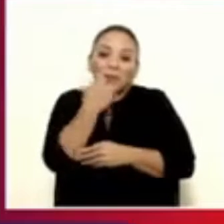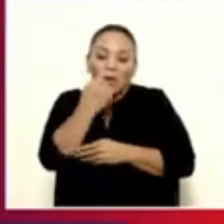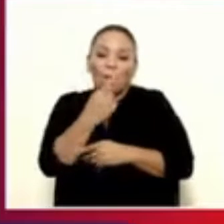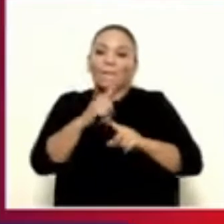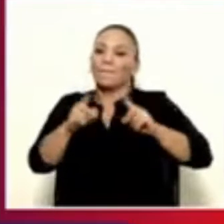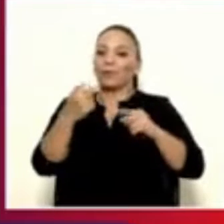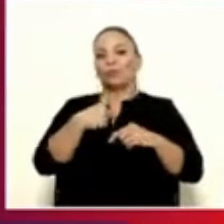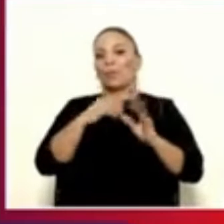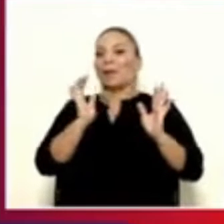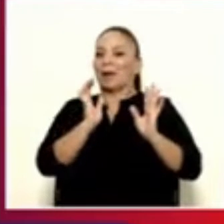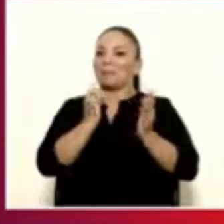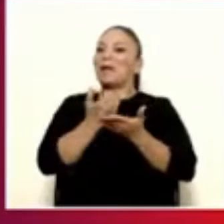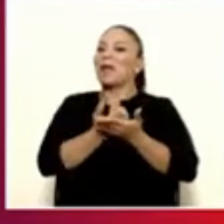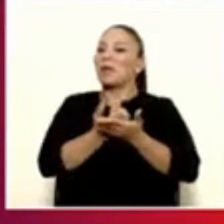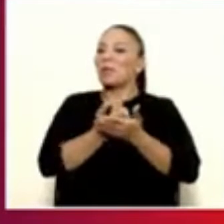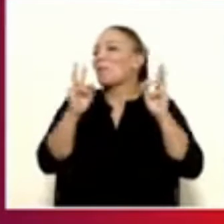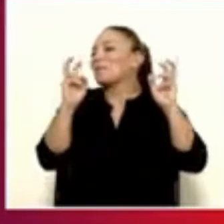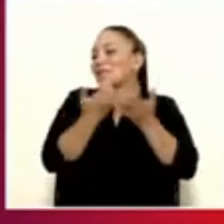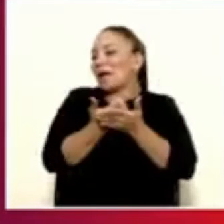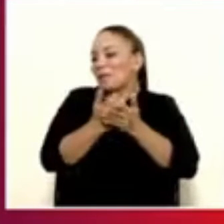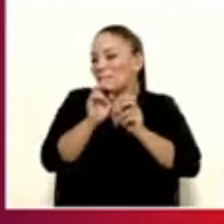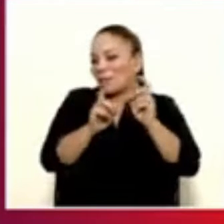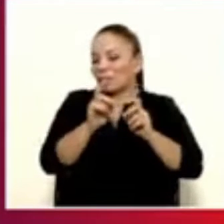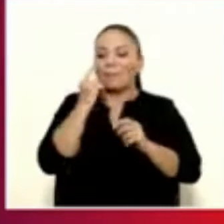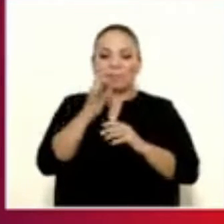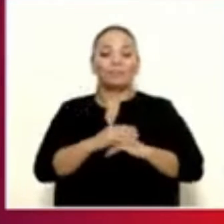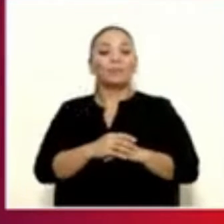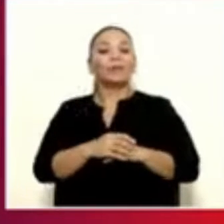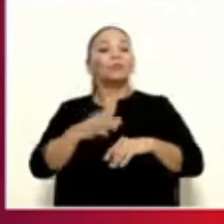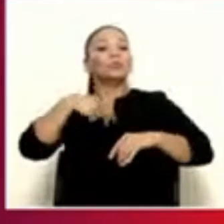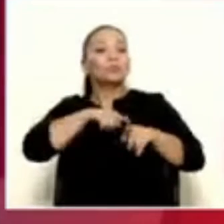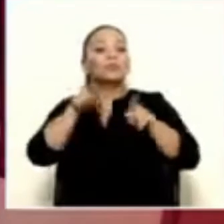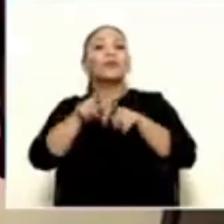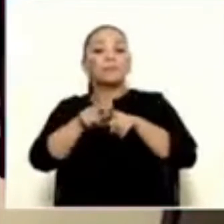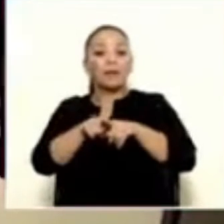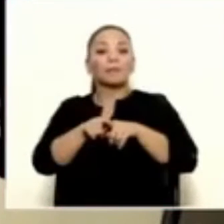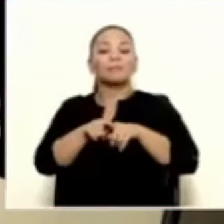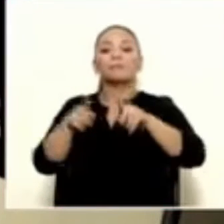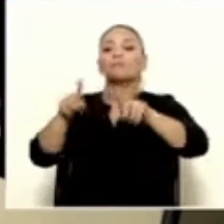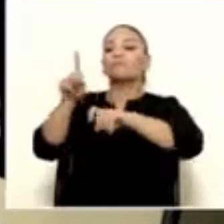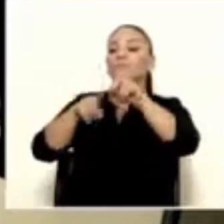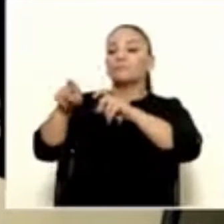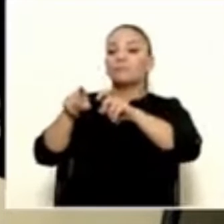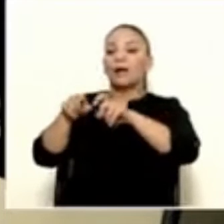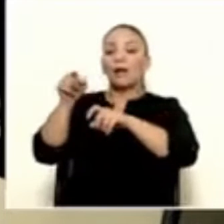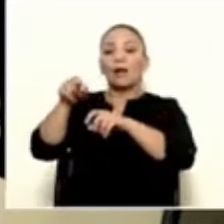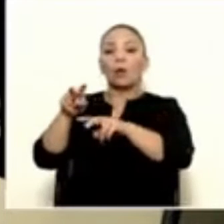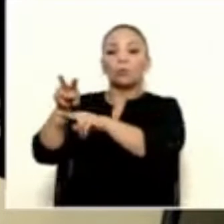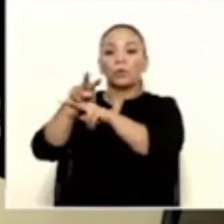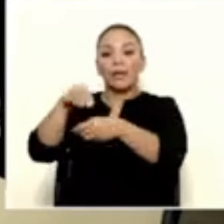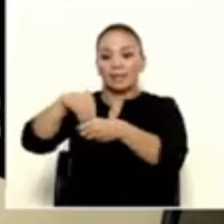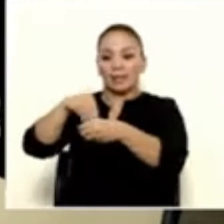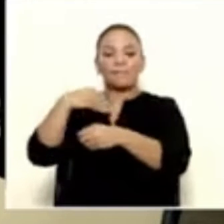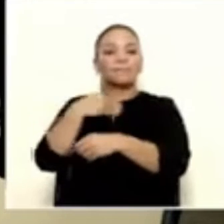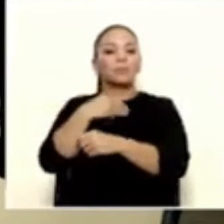ahorrarles una pregunta, adicionalmente a esto también estamos consultándole a la auditoría interna del Ministerio